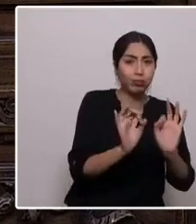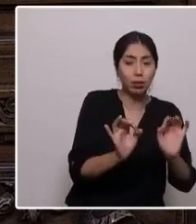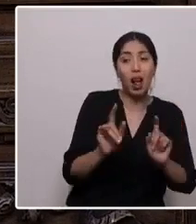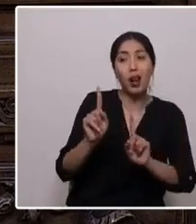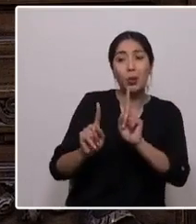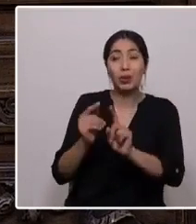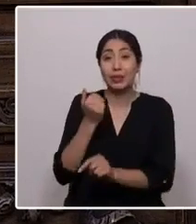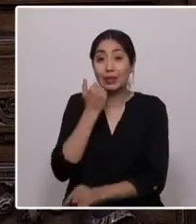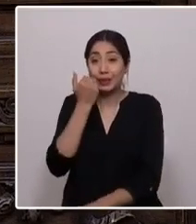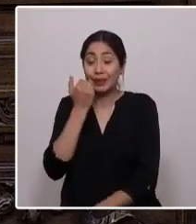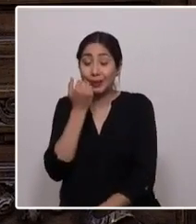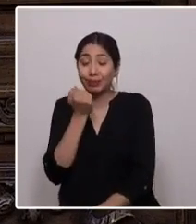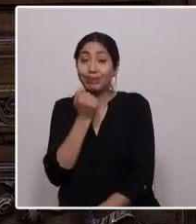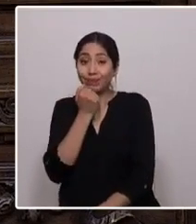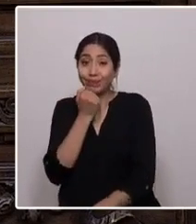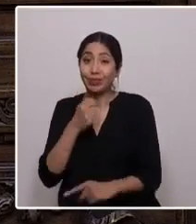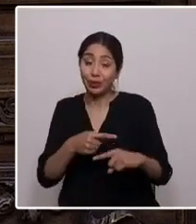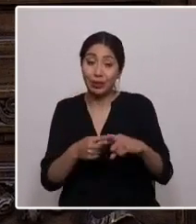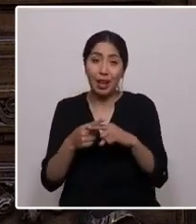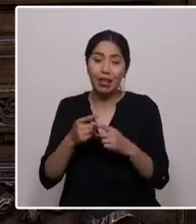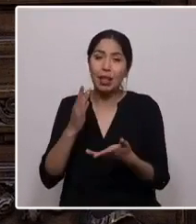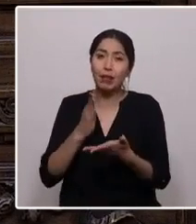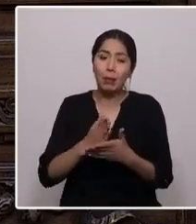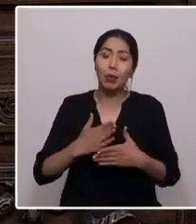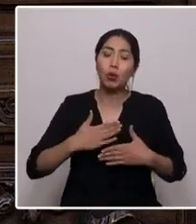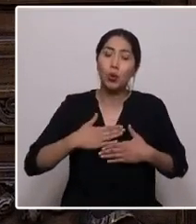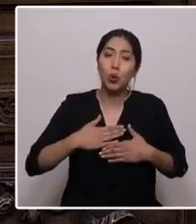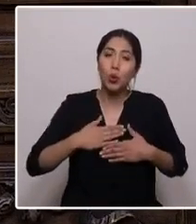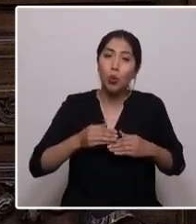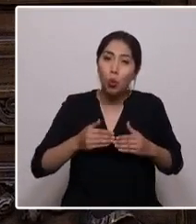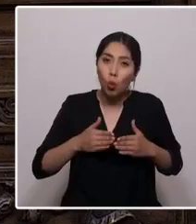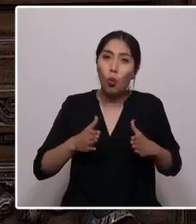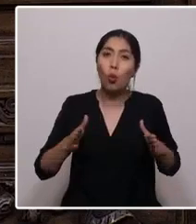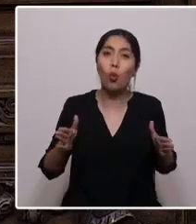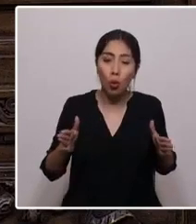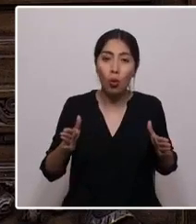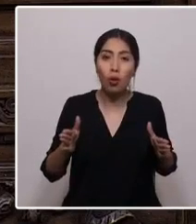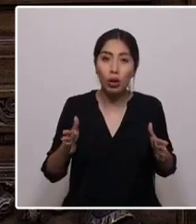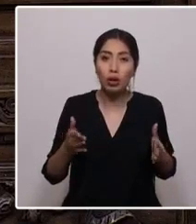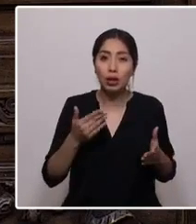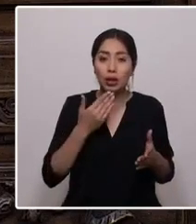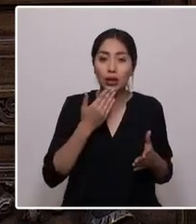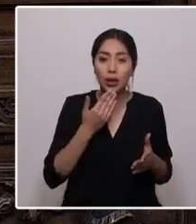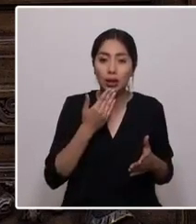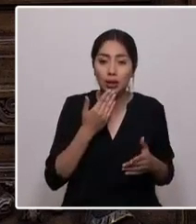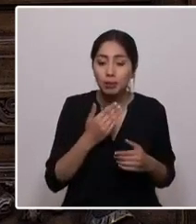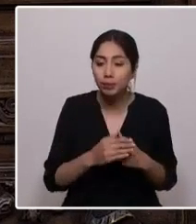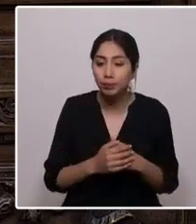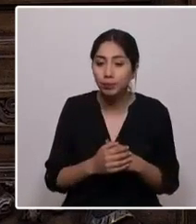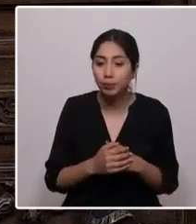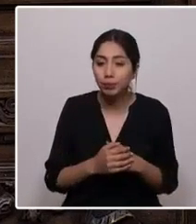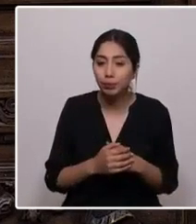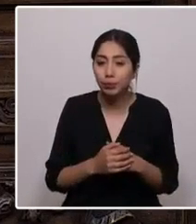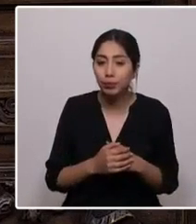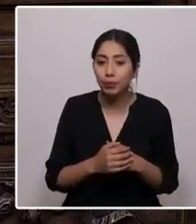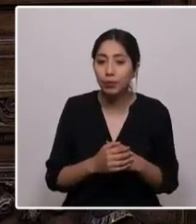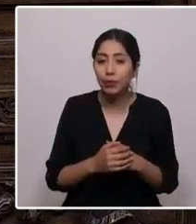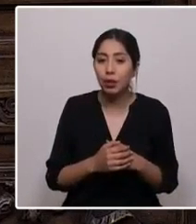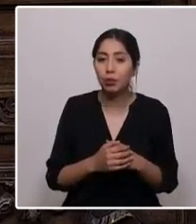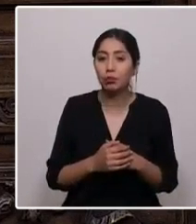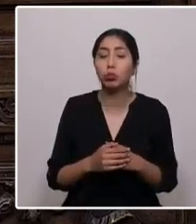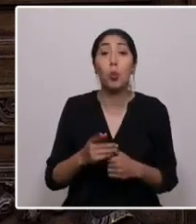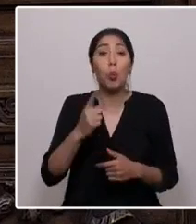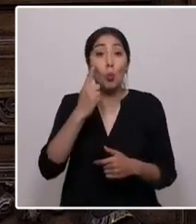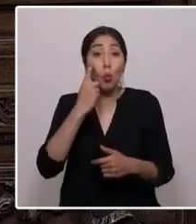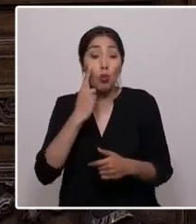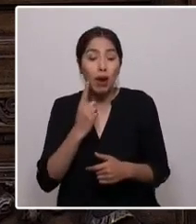Debemos abrir nuestros corazones y renunciar a la ilusoria seguridad de nuestras racionalidades y arriesgarnos a explorar lúdicamente el